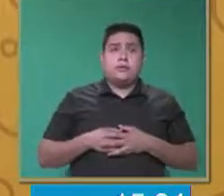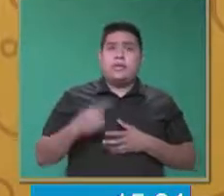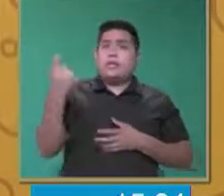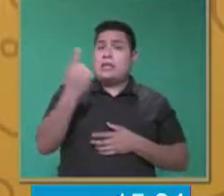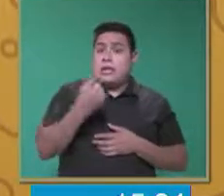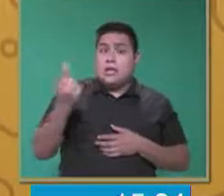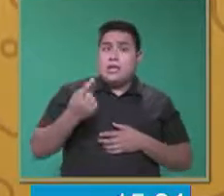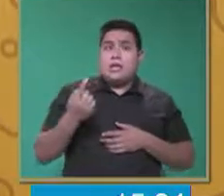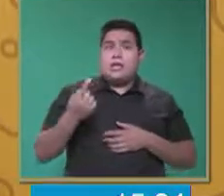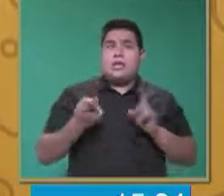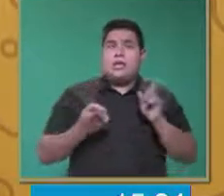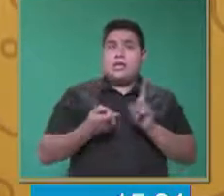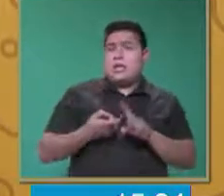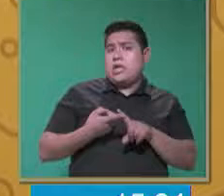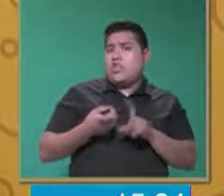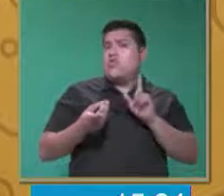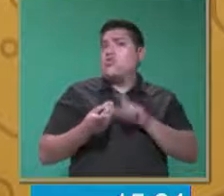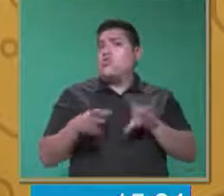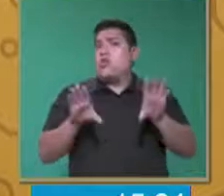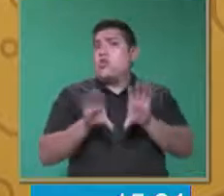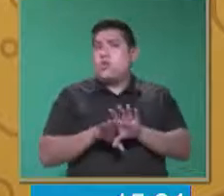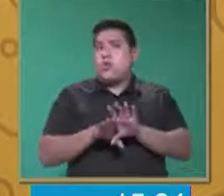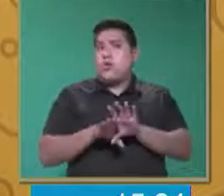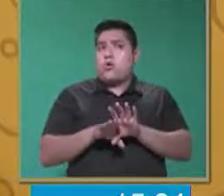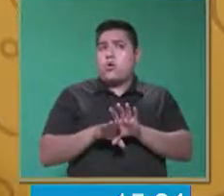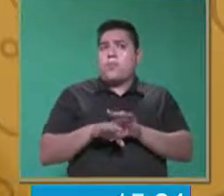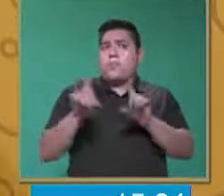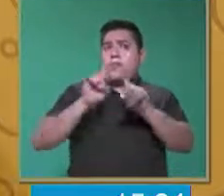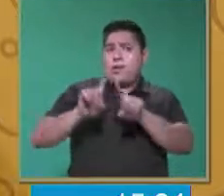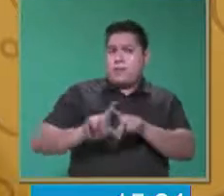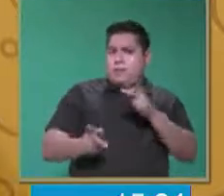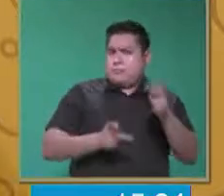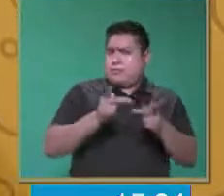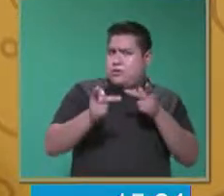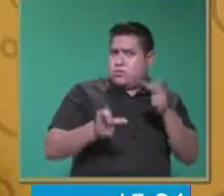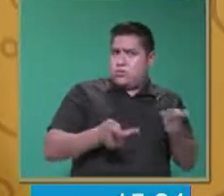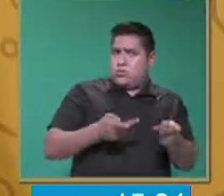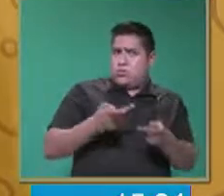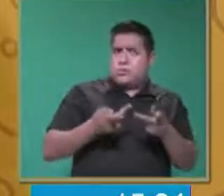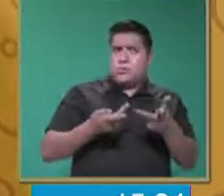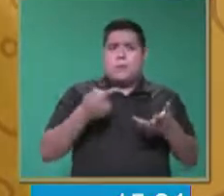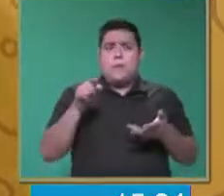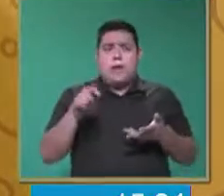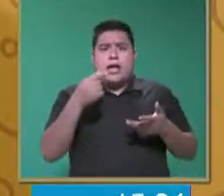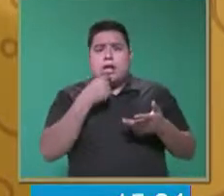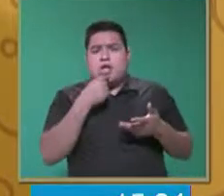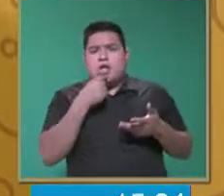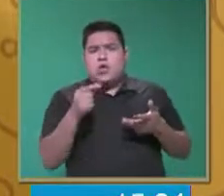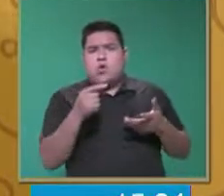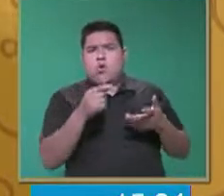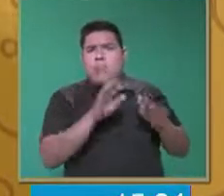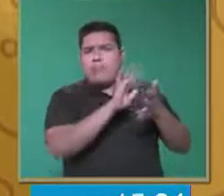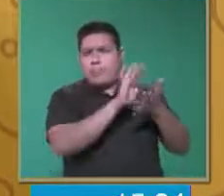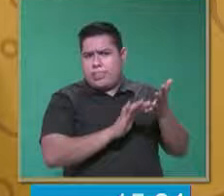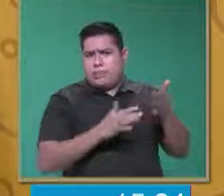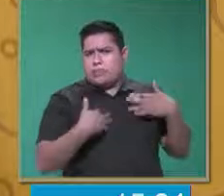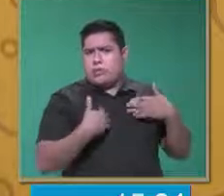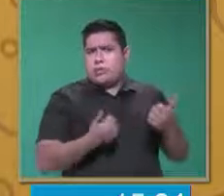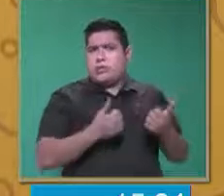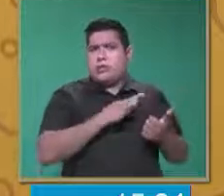dónde, cómo, de diferentes para favorecer la comprensión de los alumnos. Estas